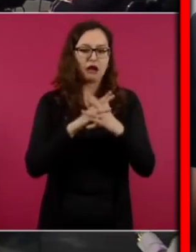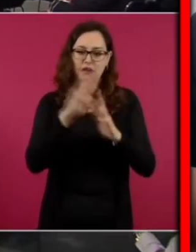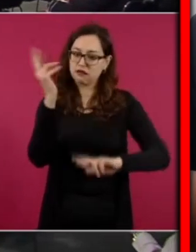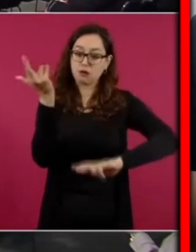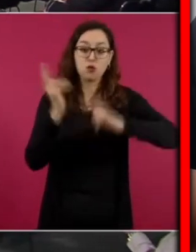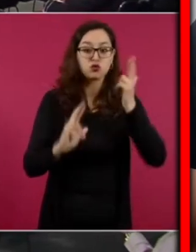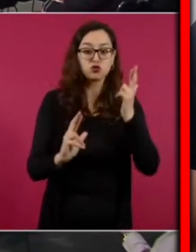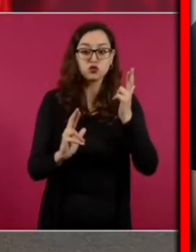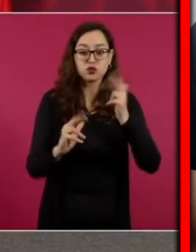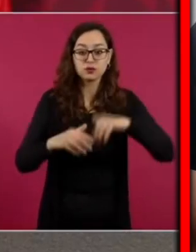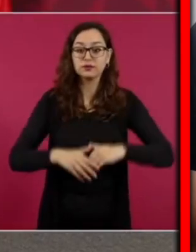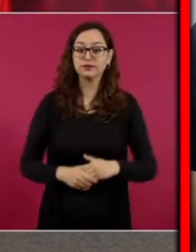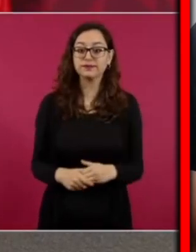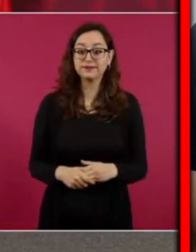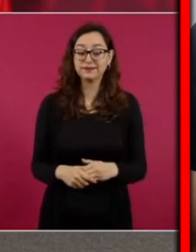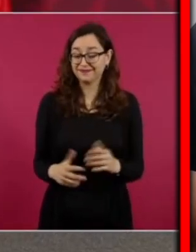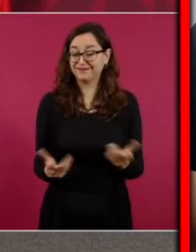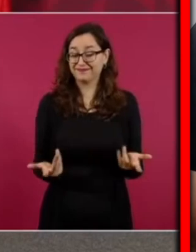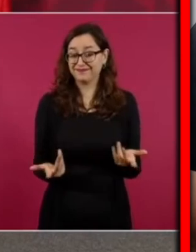nada más